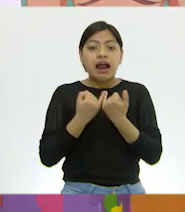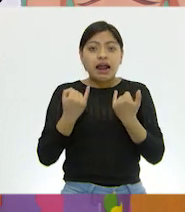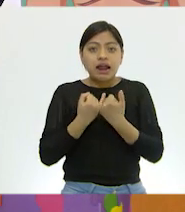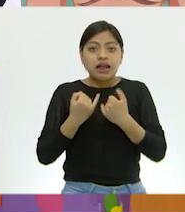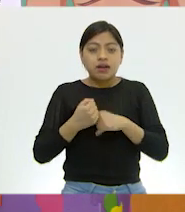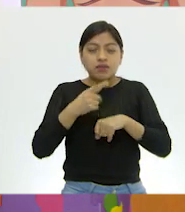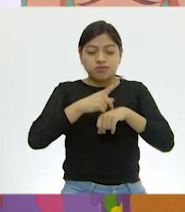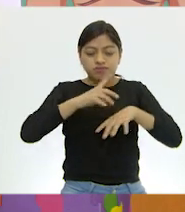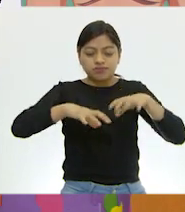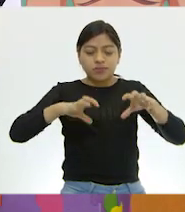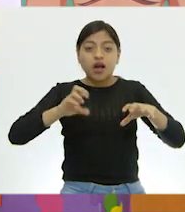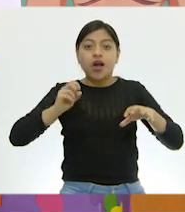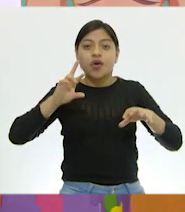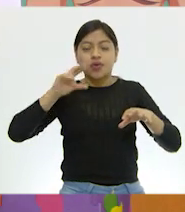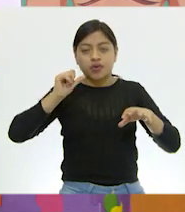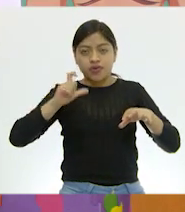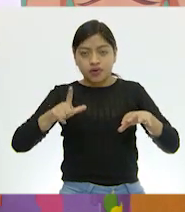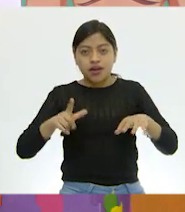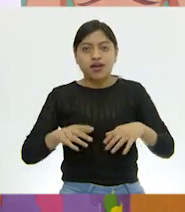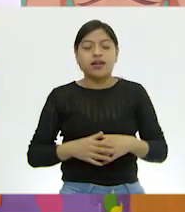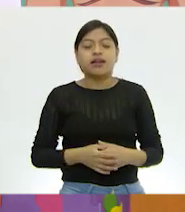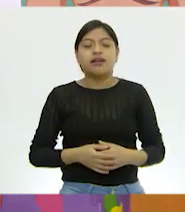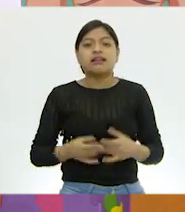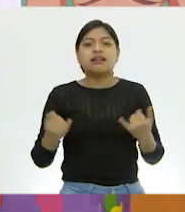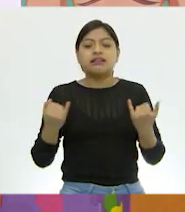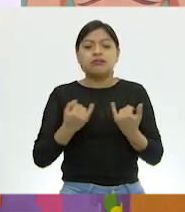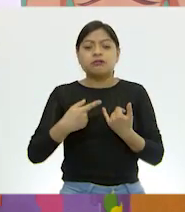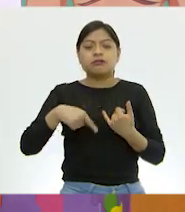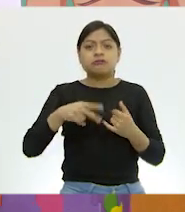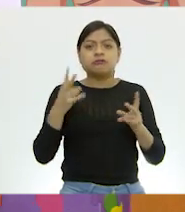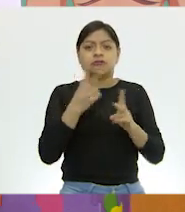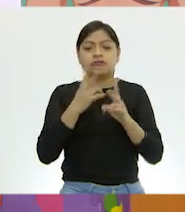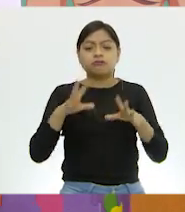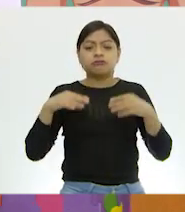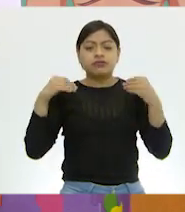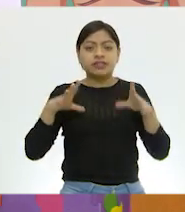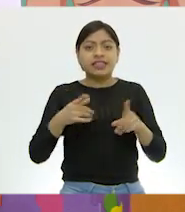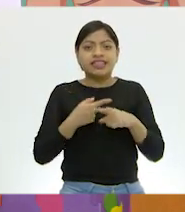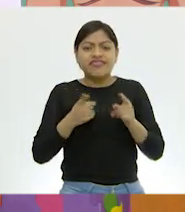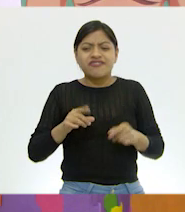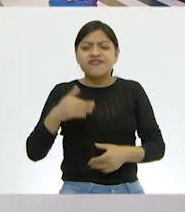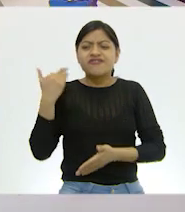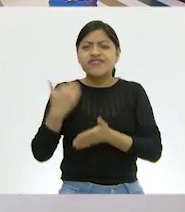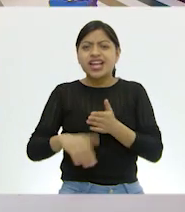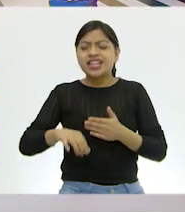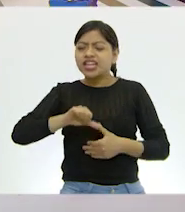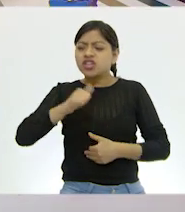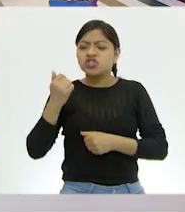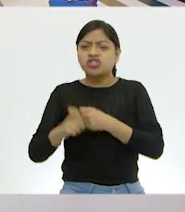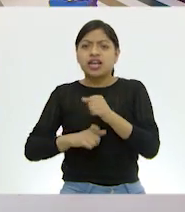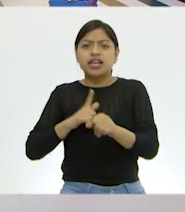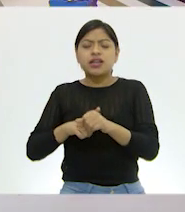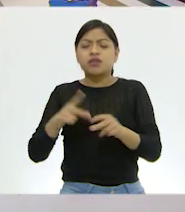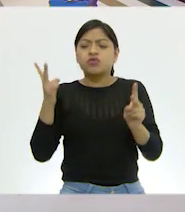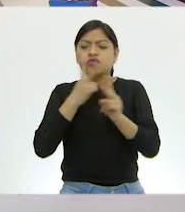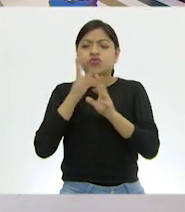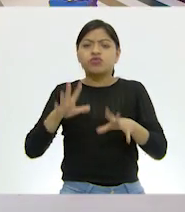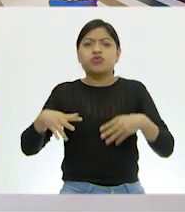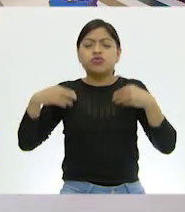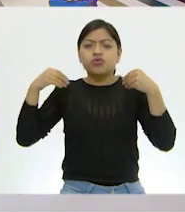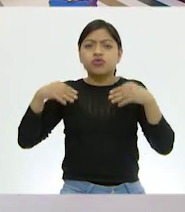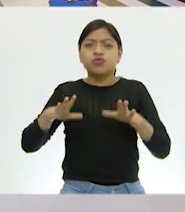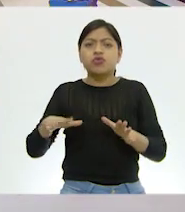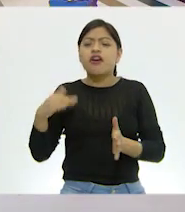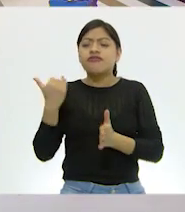a cabo otro proceso de respiración. ¿Cuáles animales nos faltan? Eh, pues bueno, nos hacen